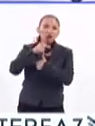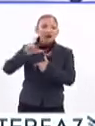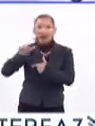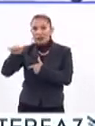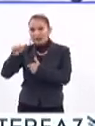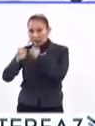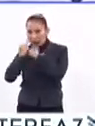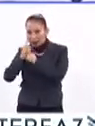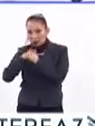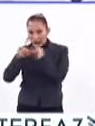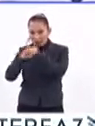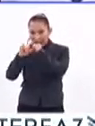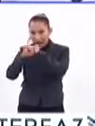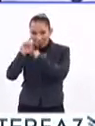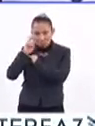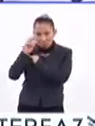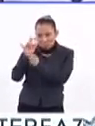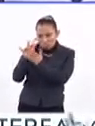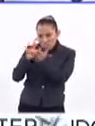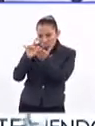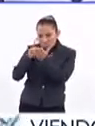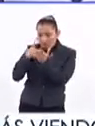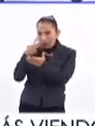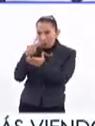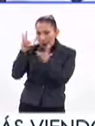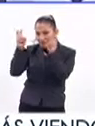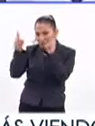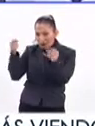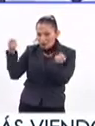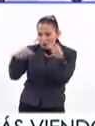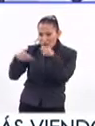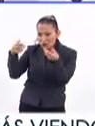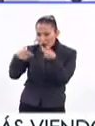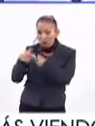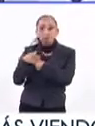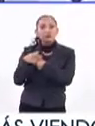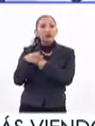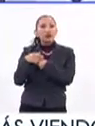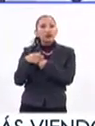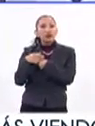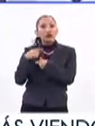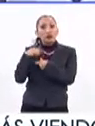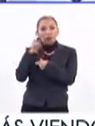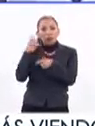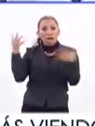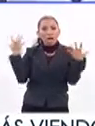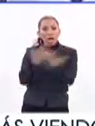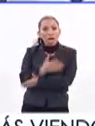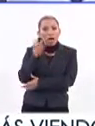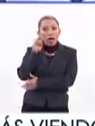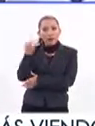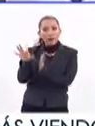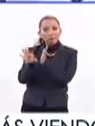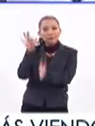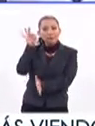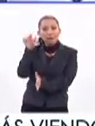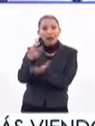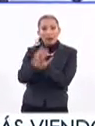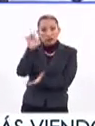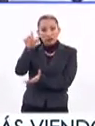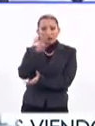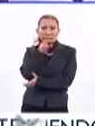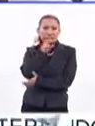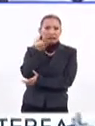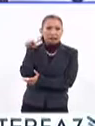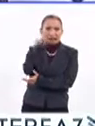y 16 años en las redes sociales. Y lo que arrojó esta investigación es que la mayor